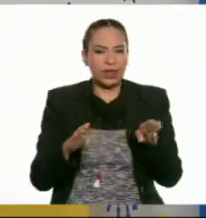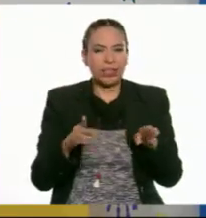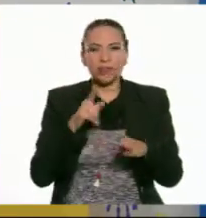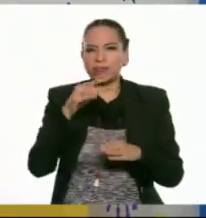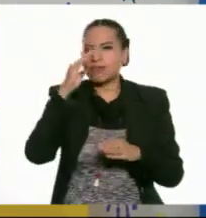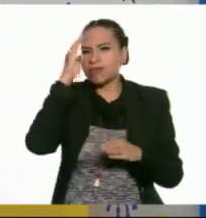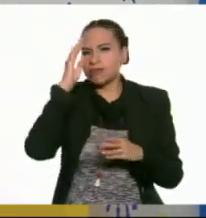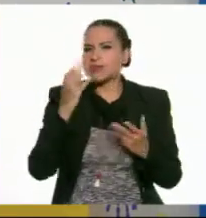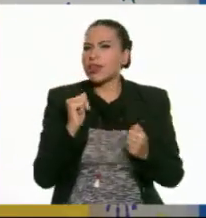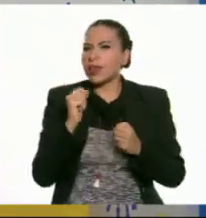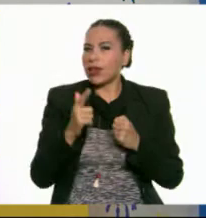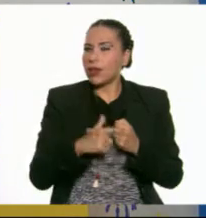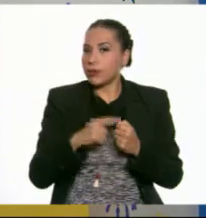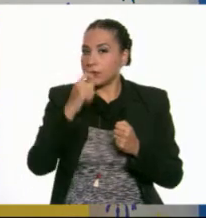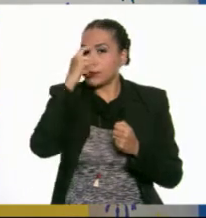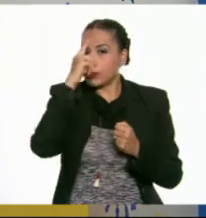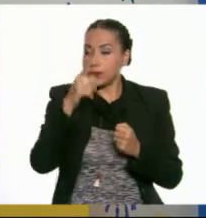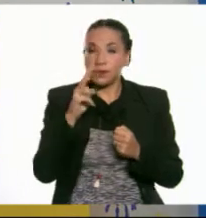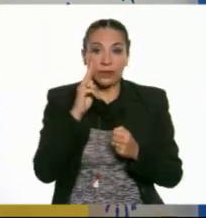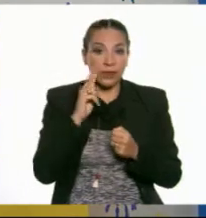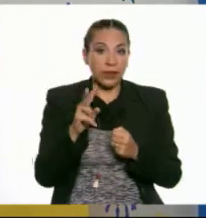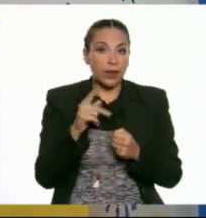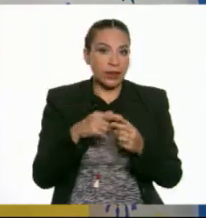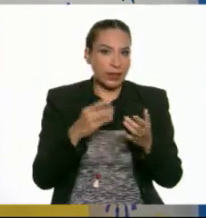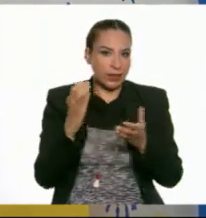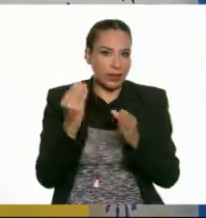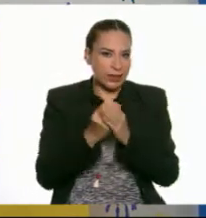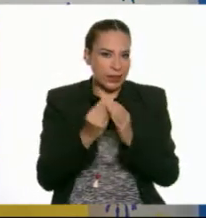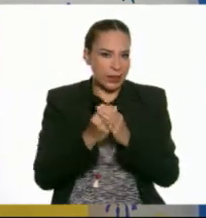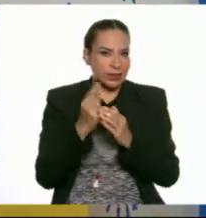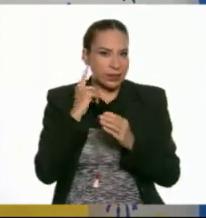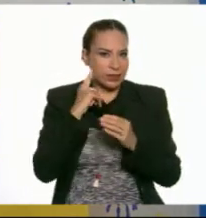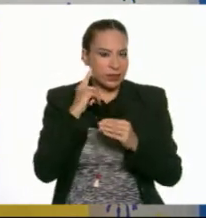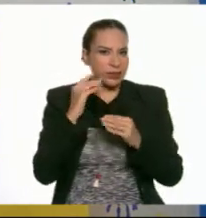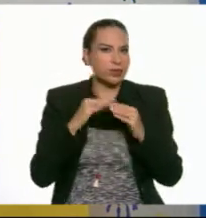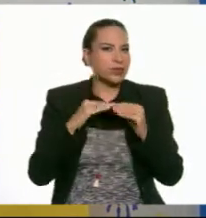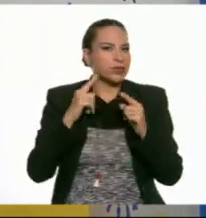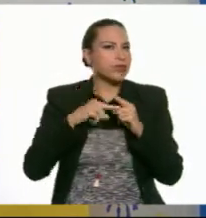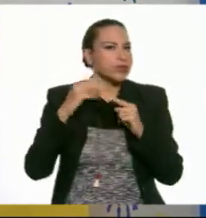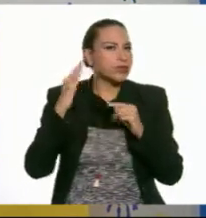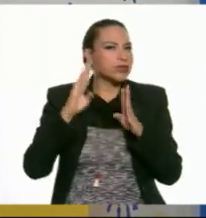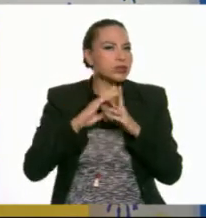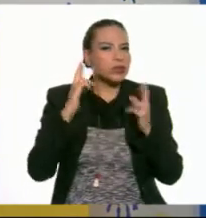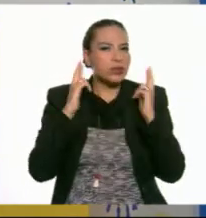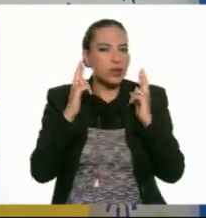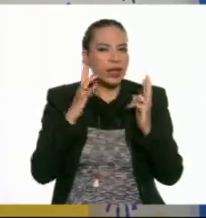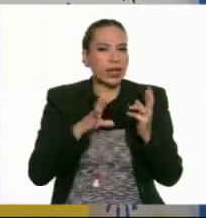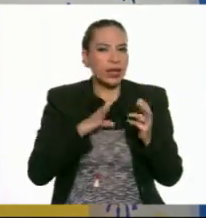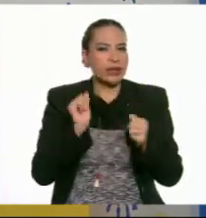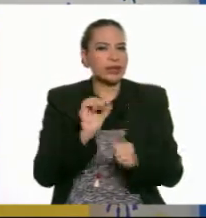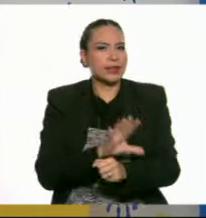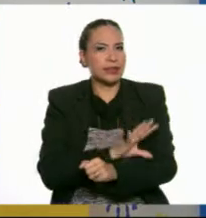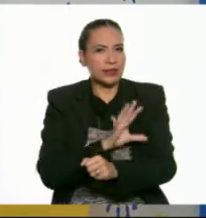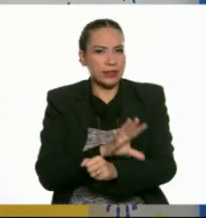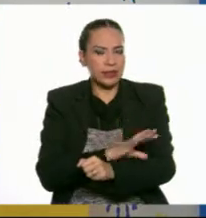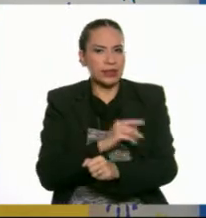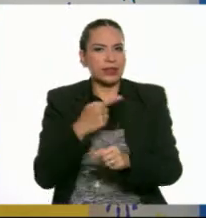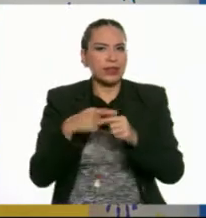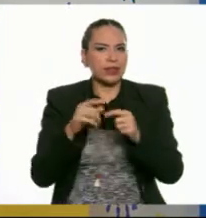ocurre algún invento que hayamos visto en nuestras clases de sonido que ocupe la electricidad y los campos